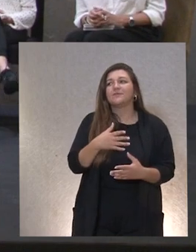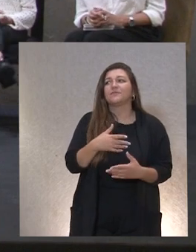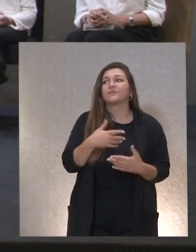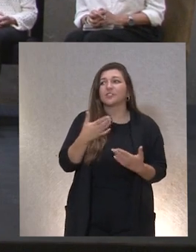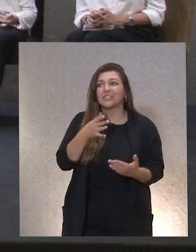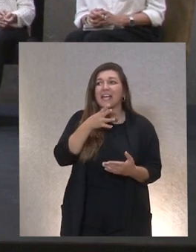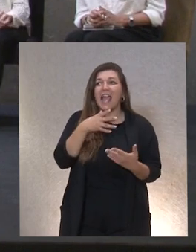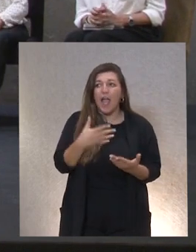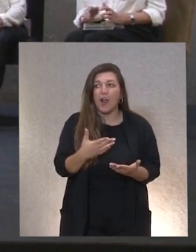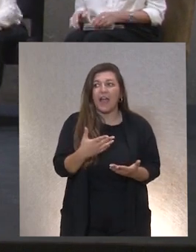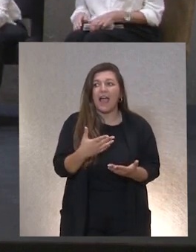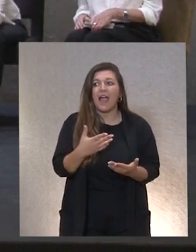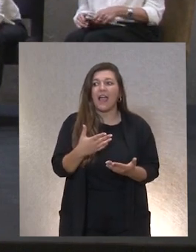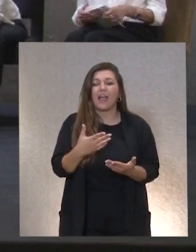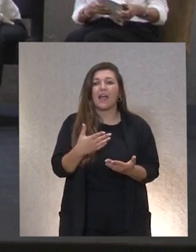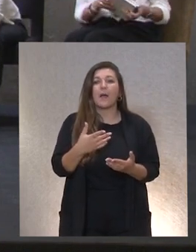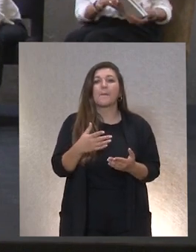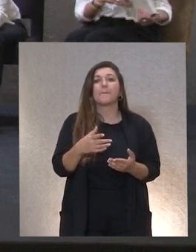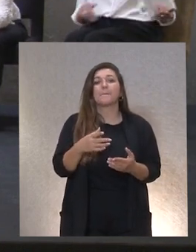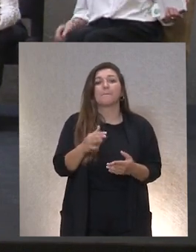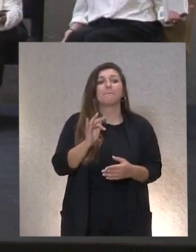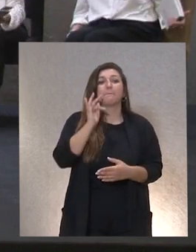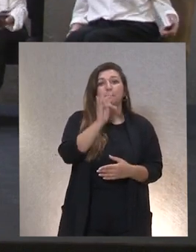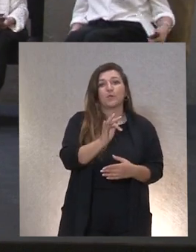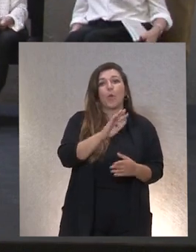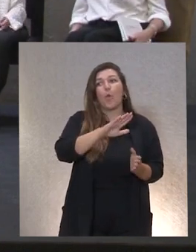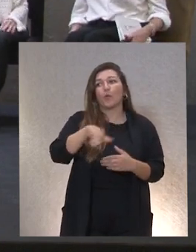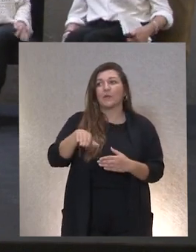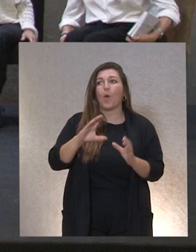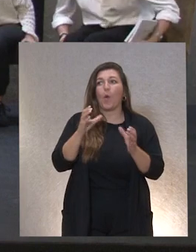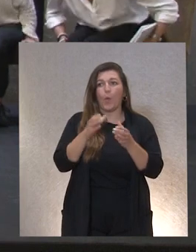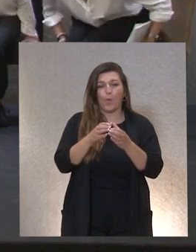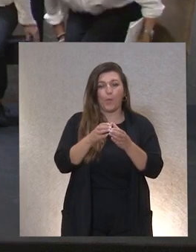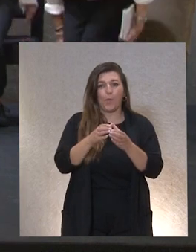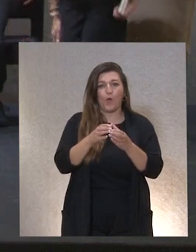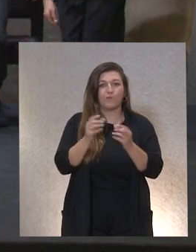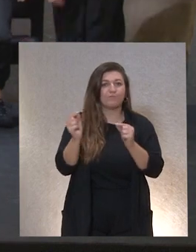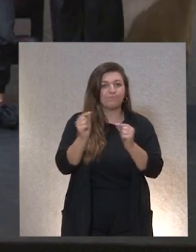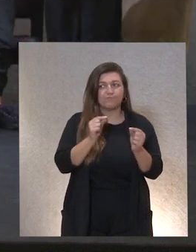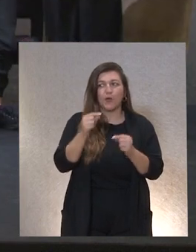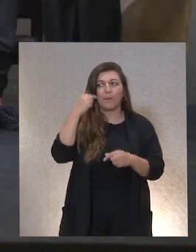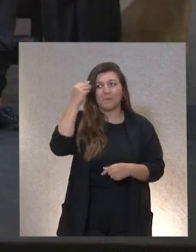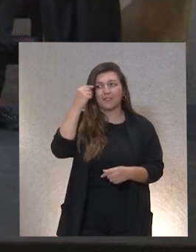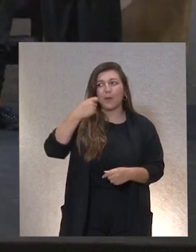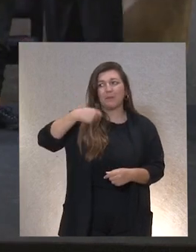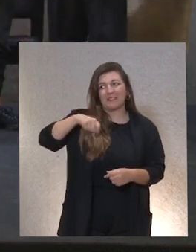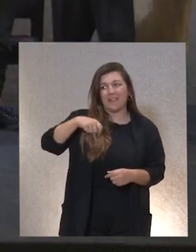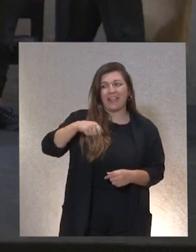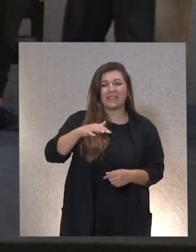entonces damos ya paso al último grupo que va a intervenir que creo que es la presidenta y Pedro